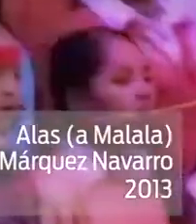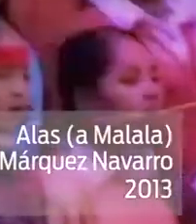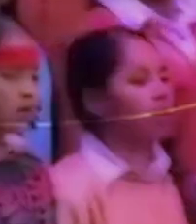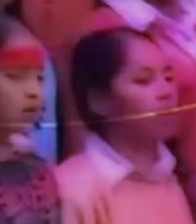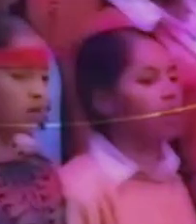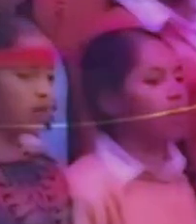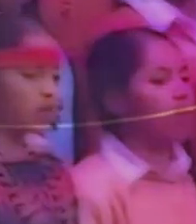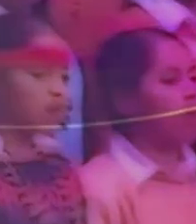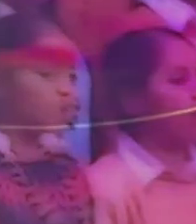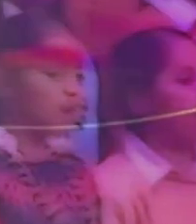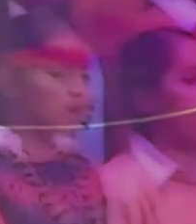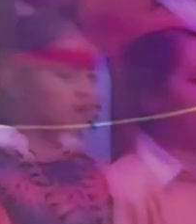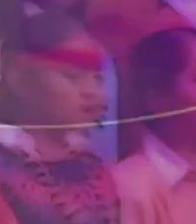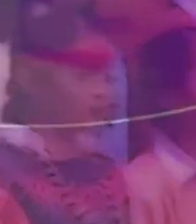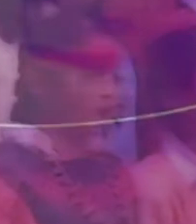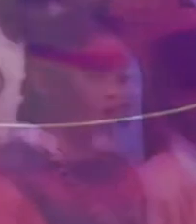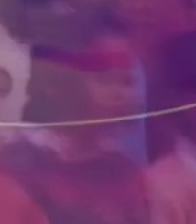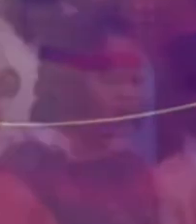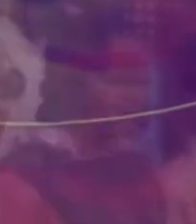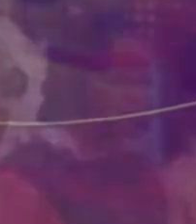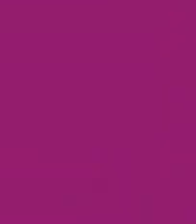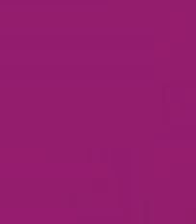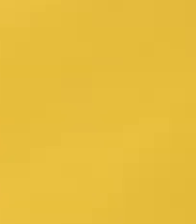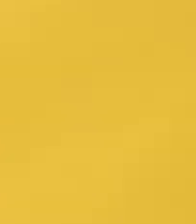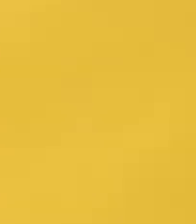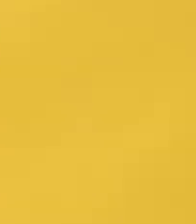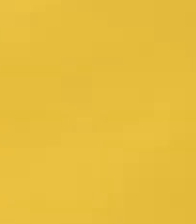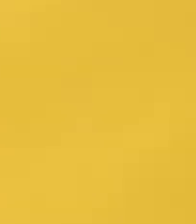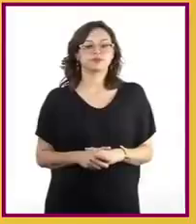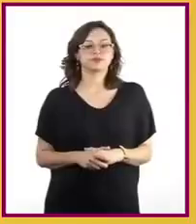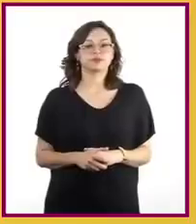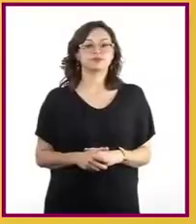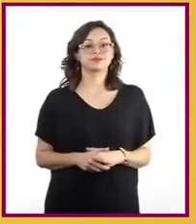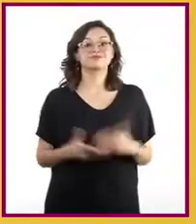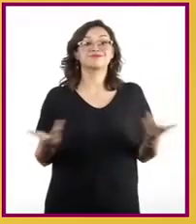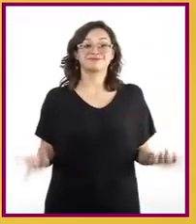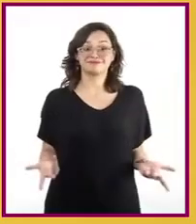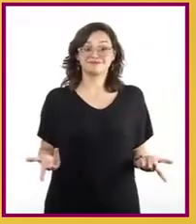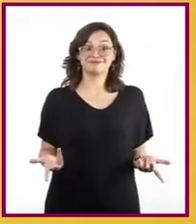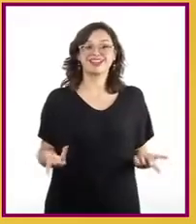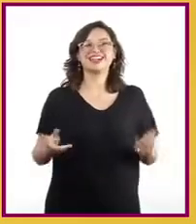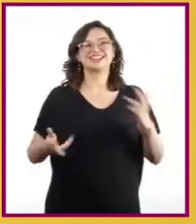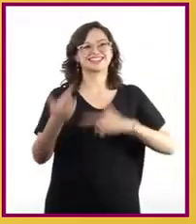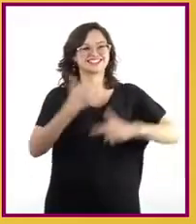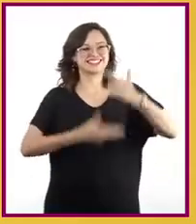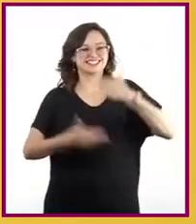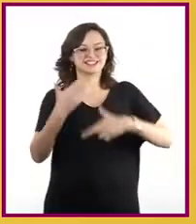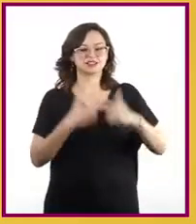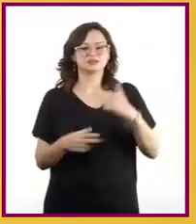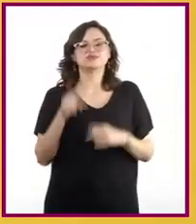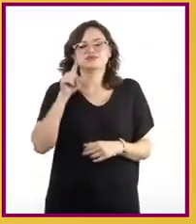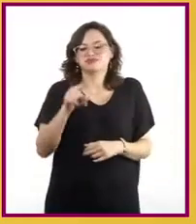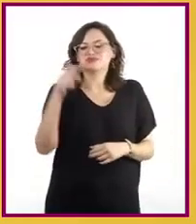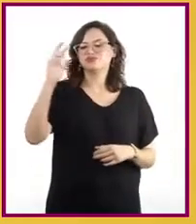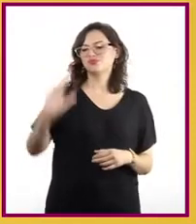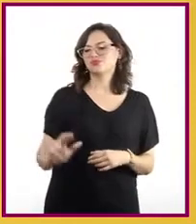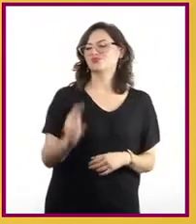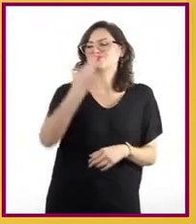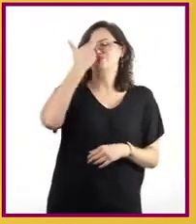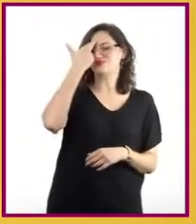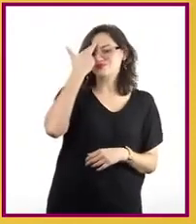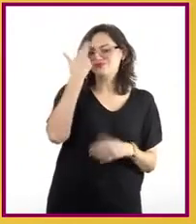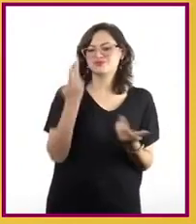¡Hasta la ¡Estamos de vuelta! ¿Recuerdan cuáles son las